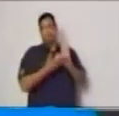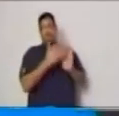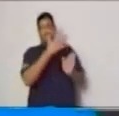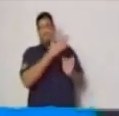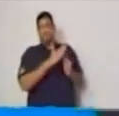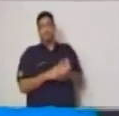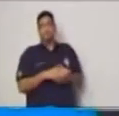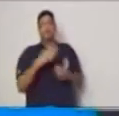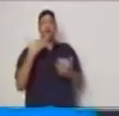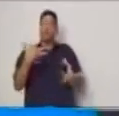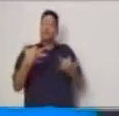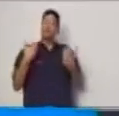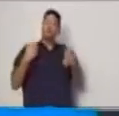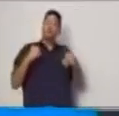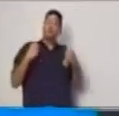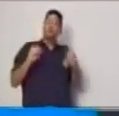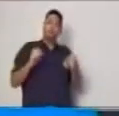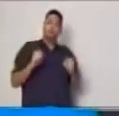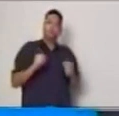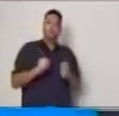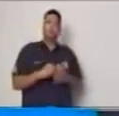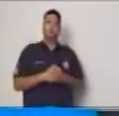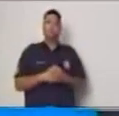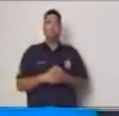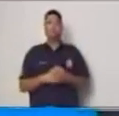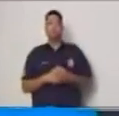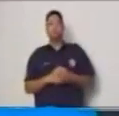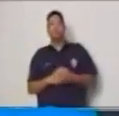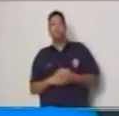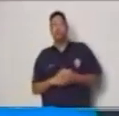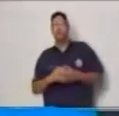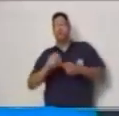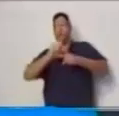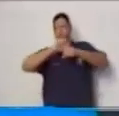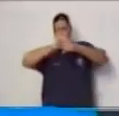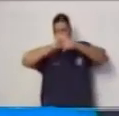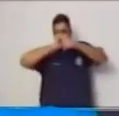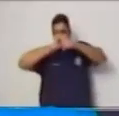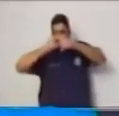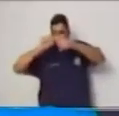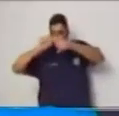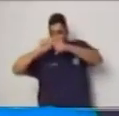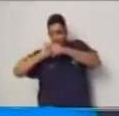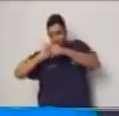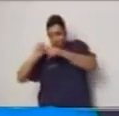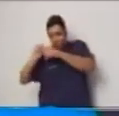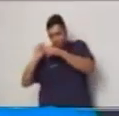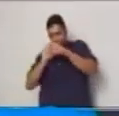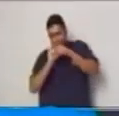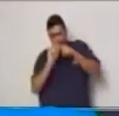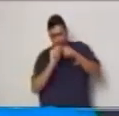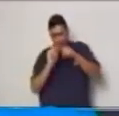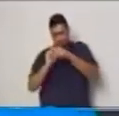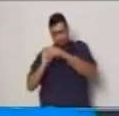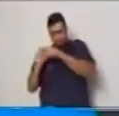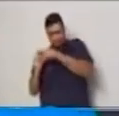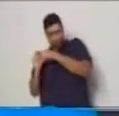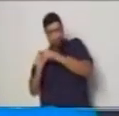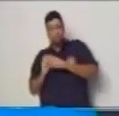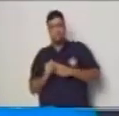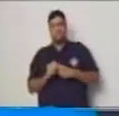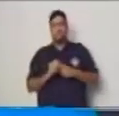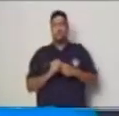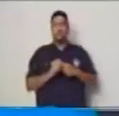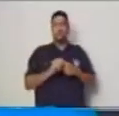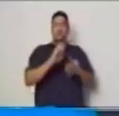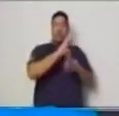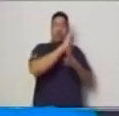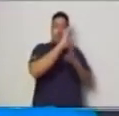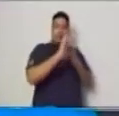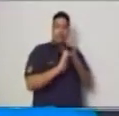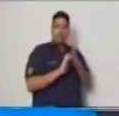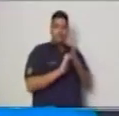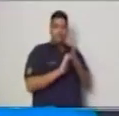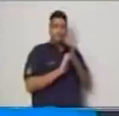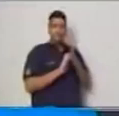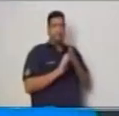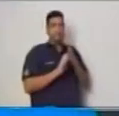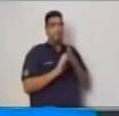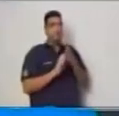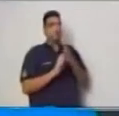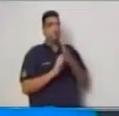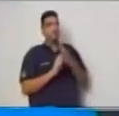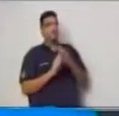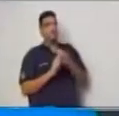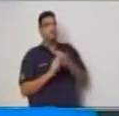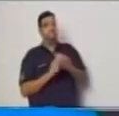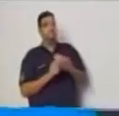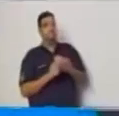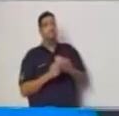elaboramos para subrayar hemos identificado que las variables se refiere